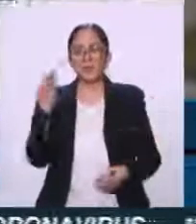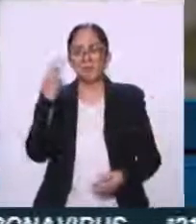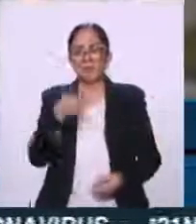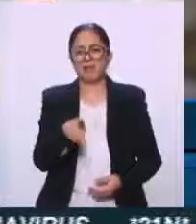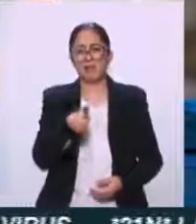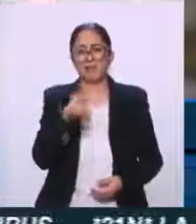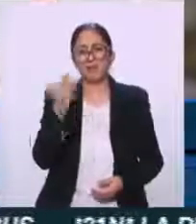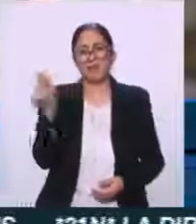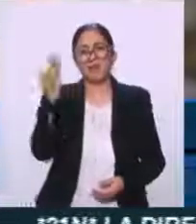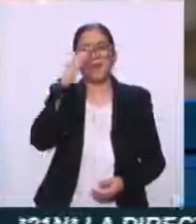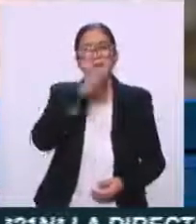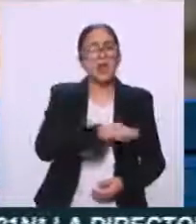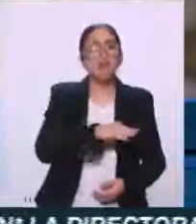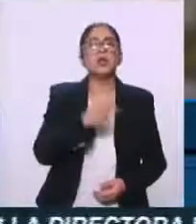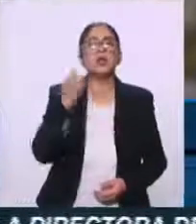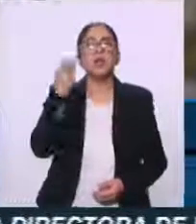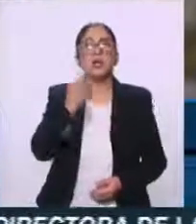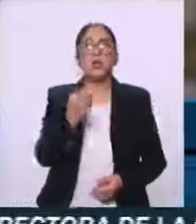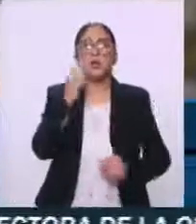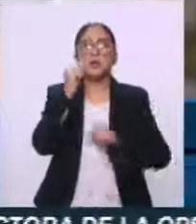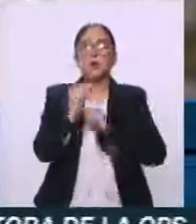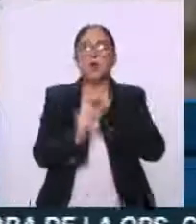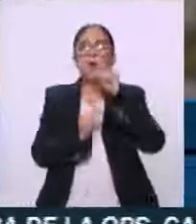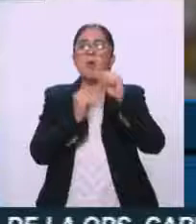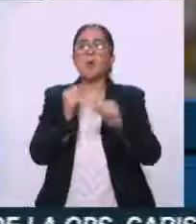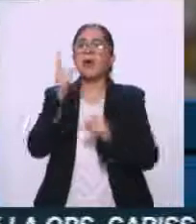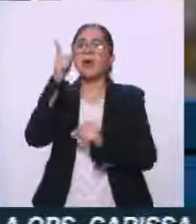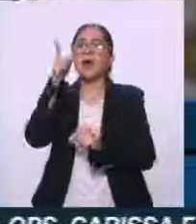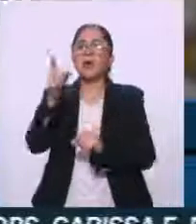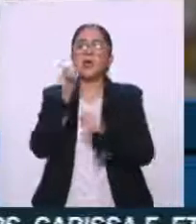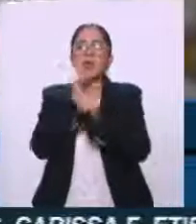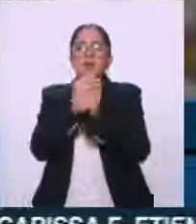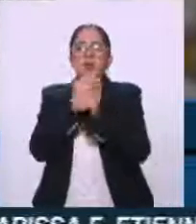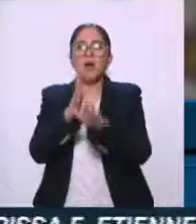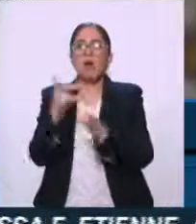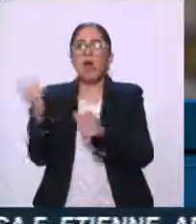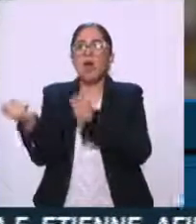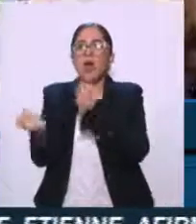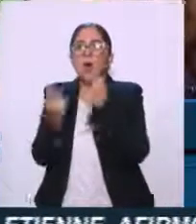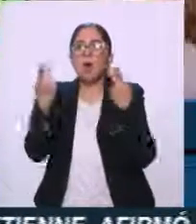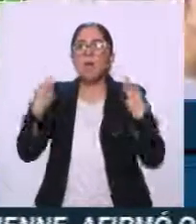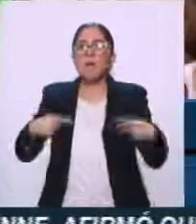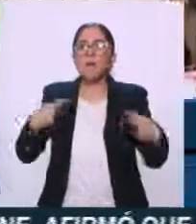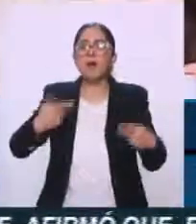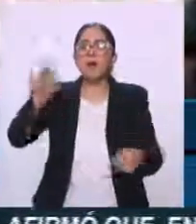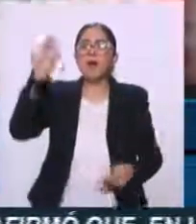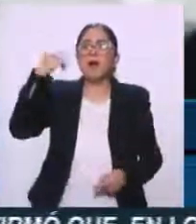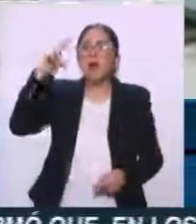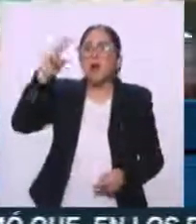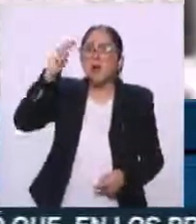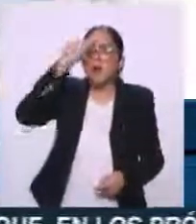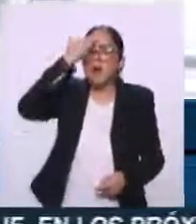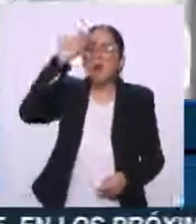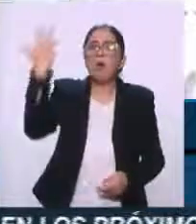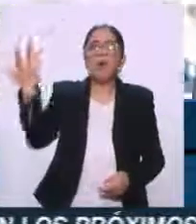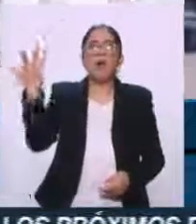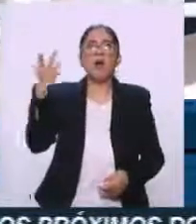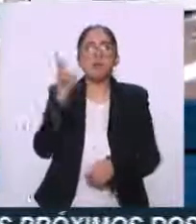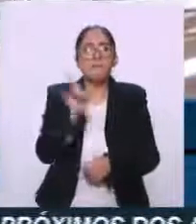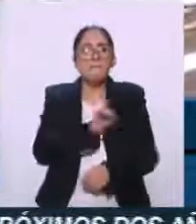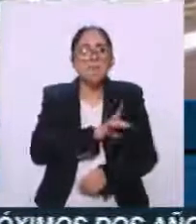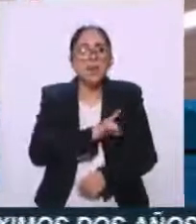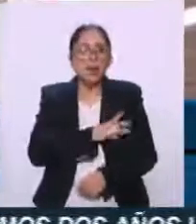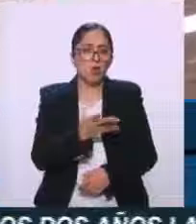y pues tratando ahí de reciclar con las emociones, con el miedo. Hay que recordar que sí hubo edificios